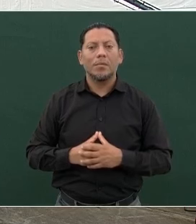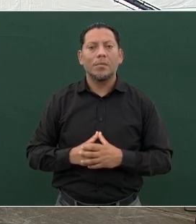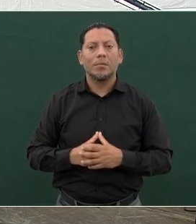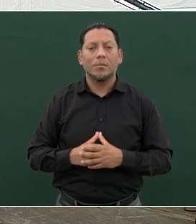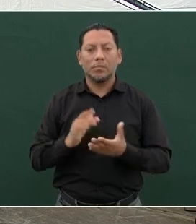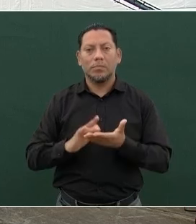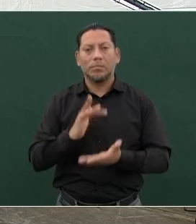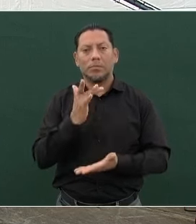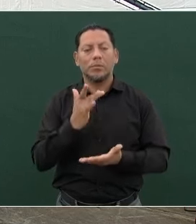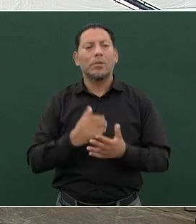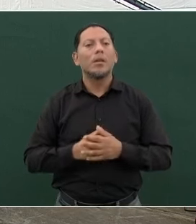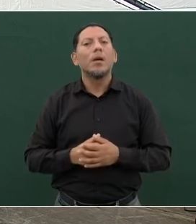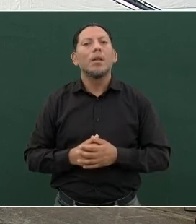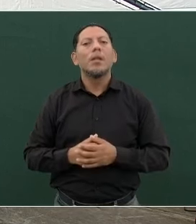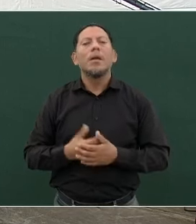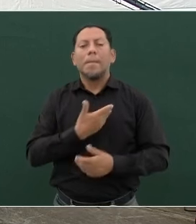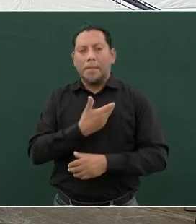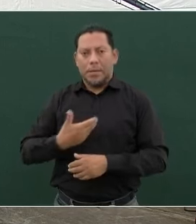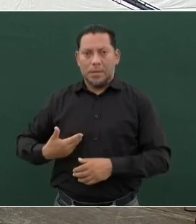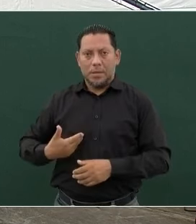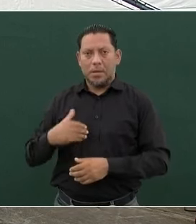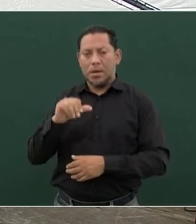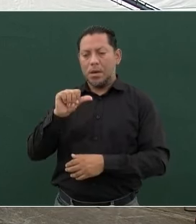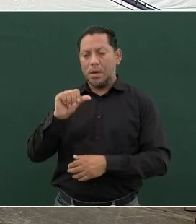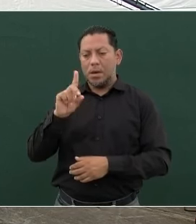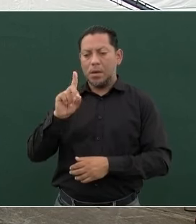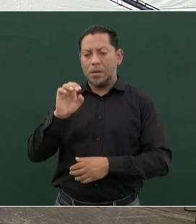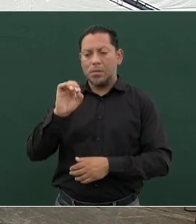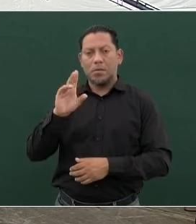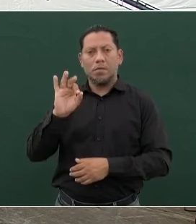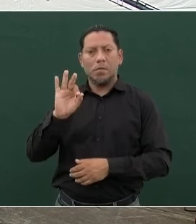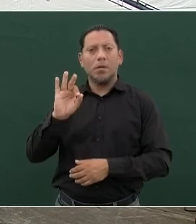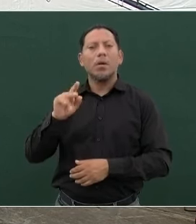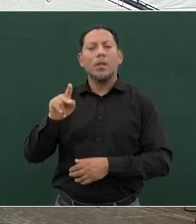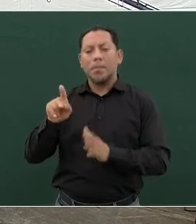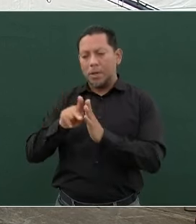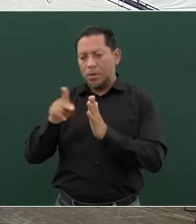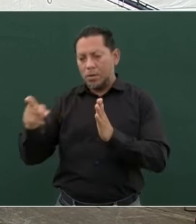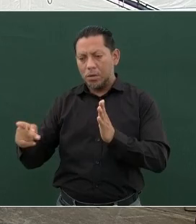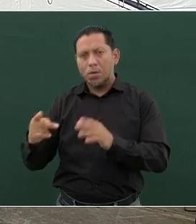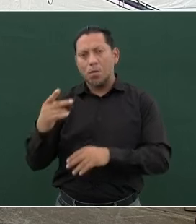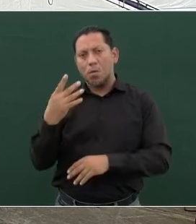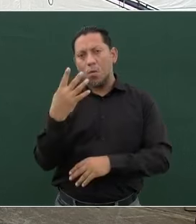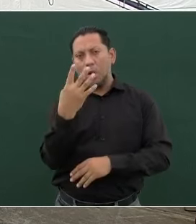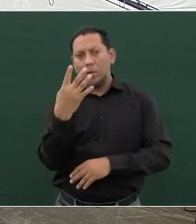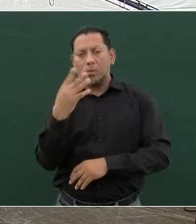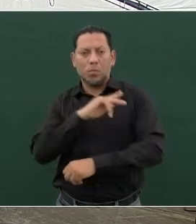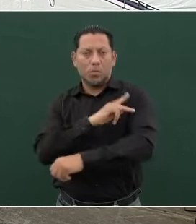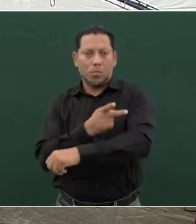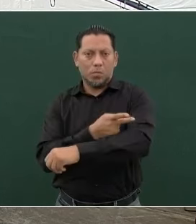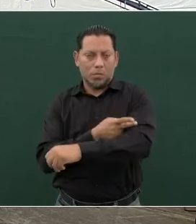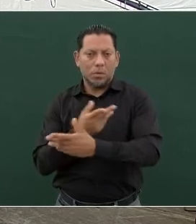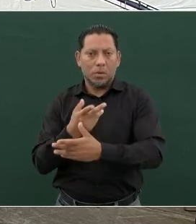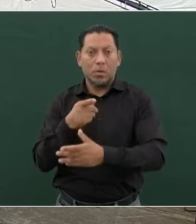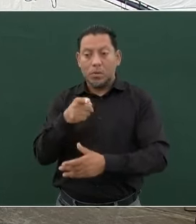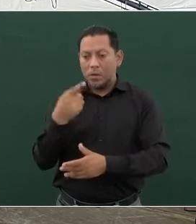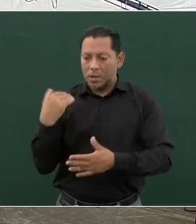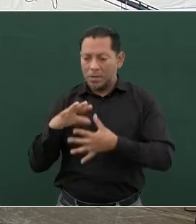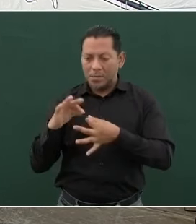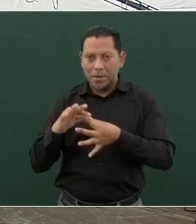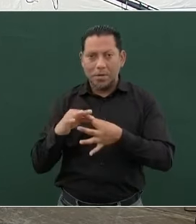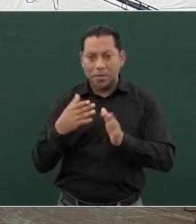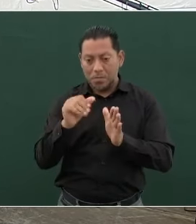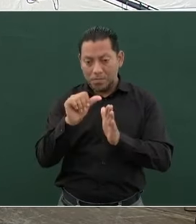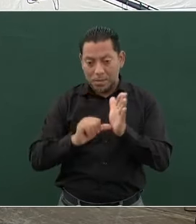Gracias. Bueno, presidente Adolfo Abosay, de Cuarto Poder. Hablaba usted al inicio de su conferencia de prensa que le quedan cuatro meses de